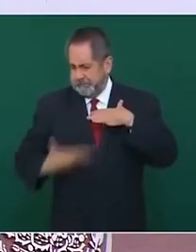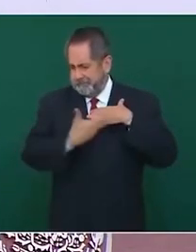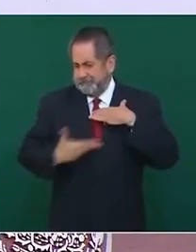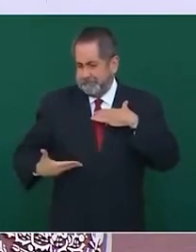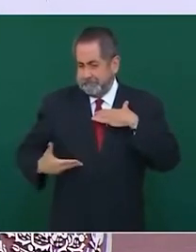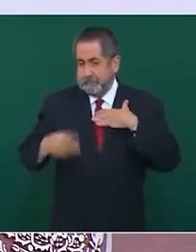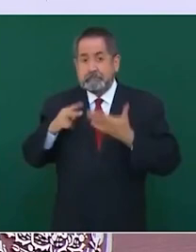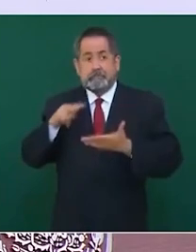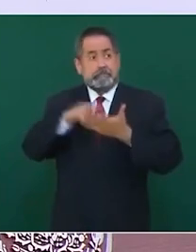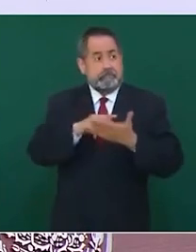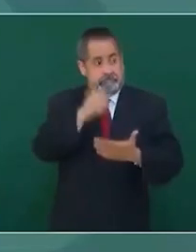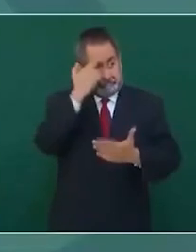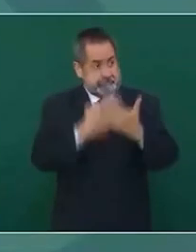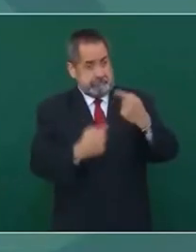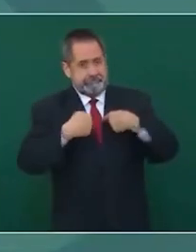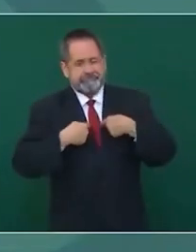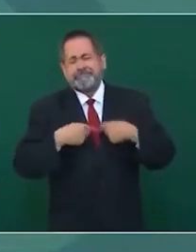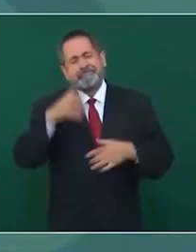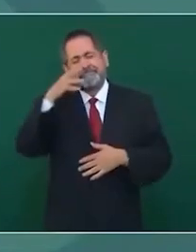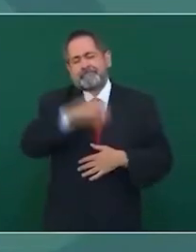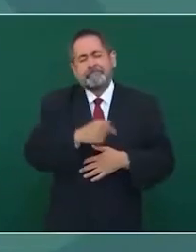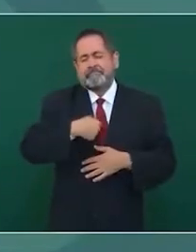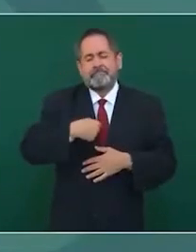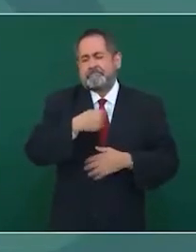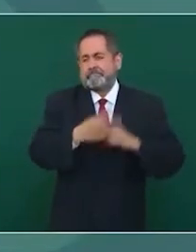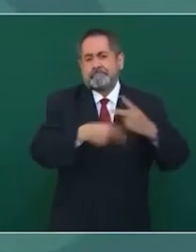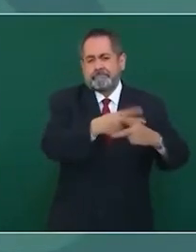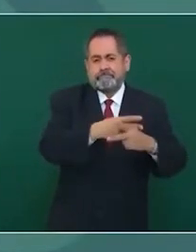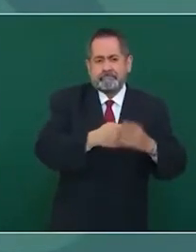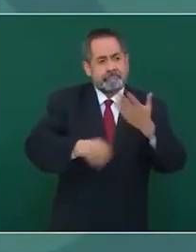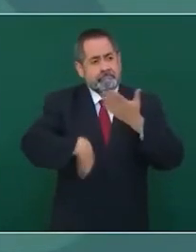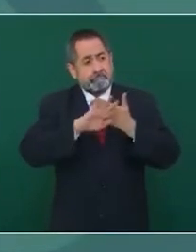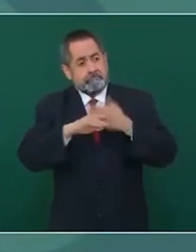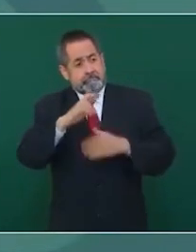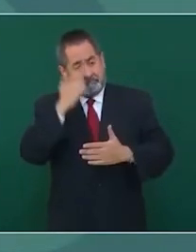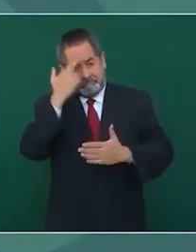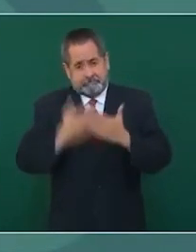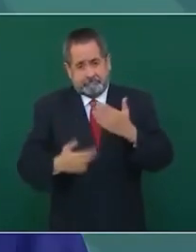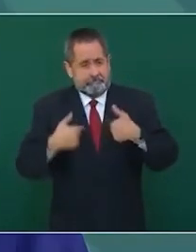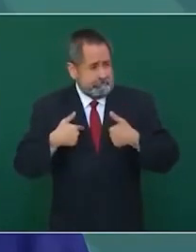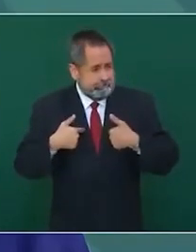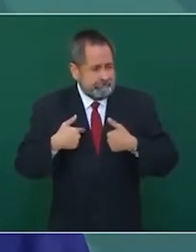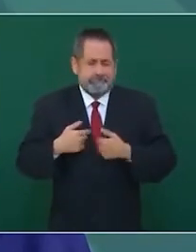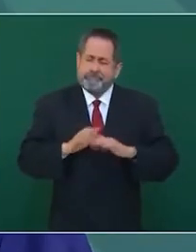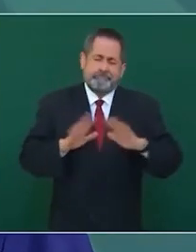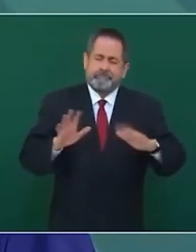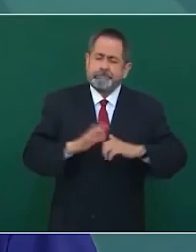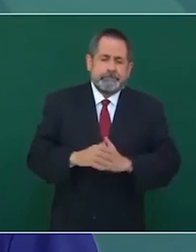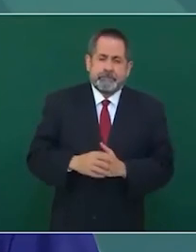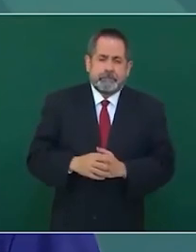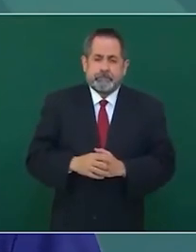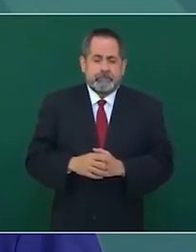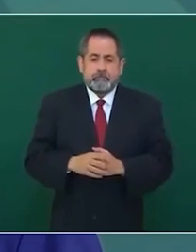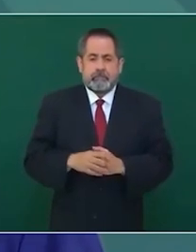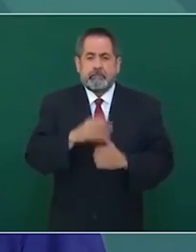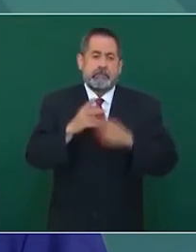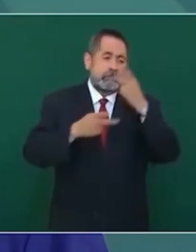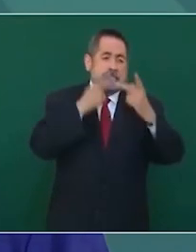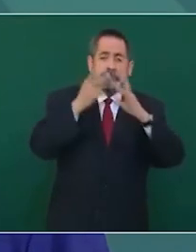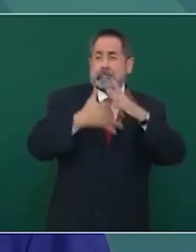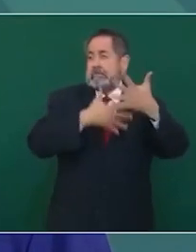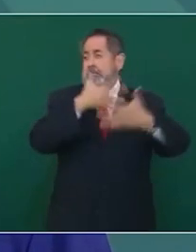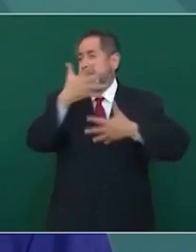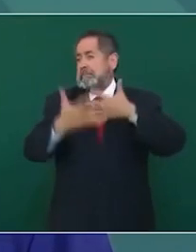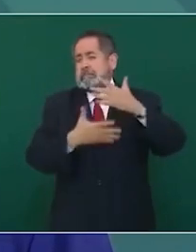y no voy a ir a que se me falte el respeto y se haga un